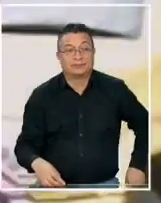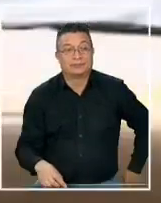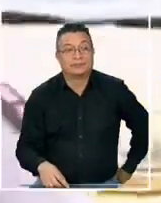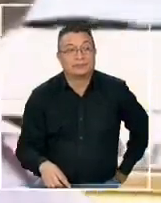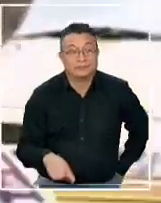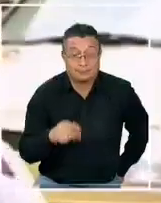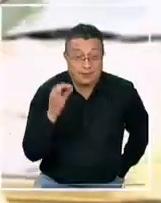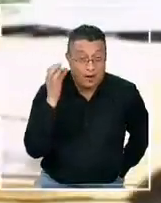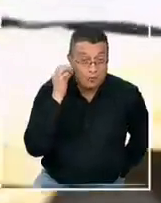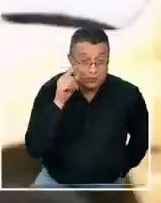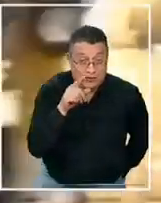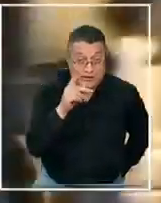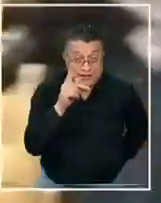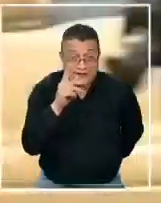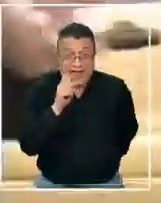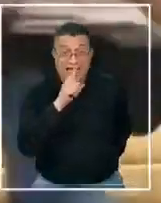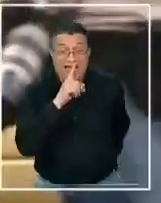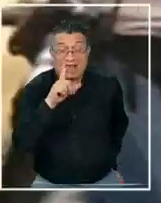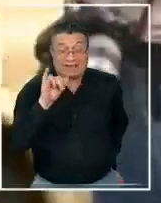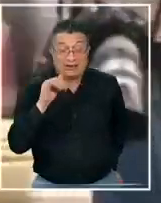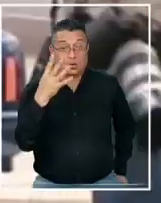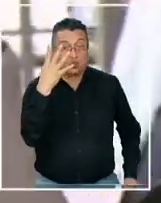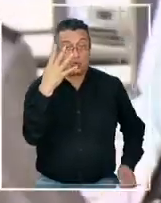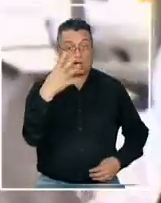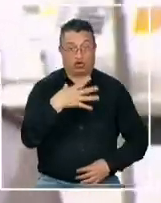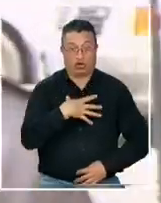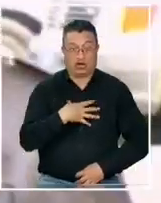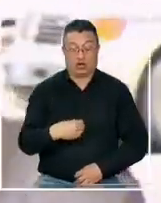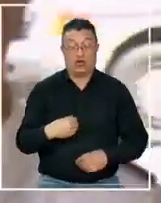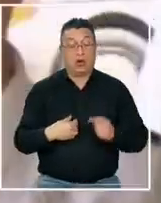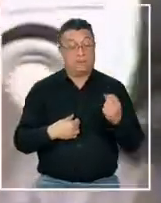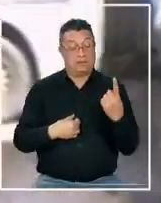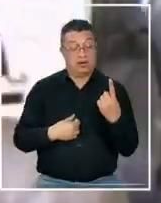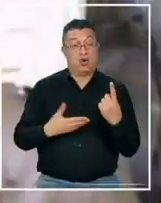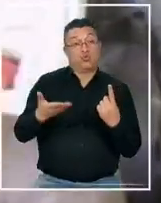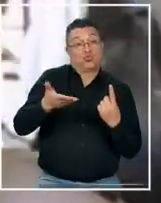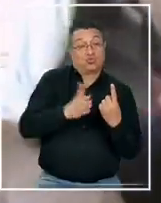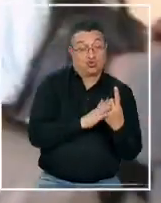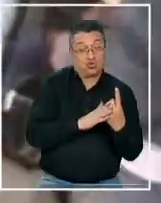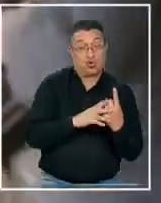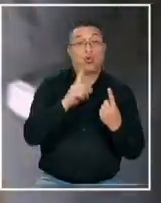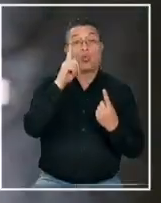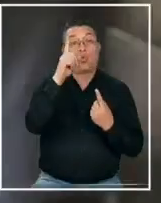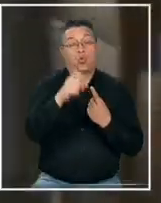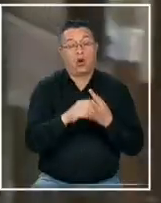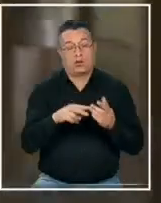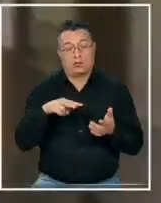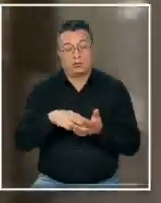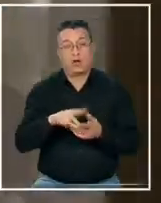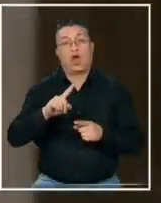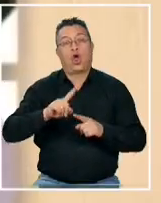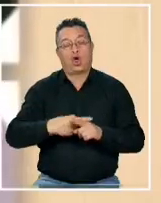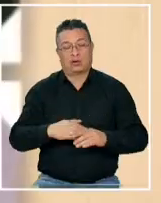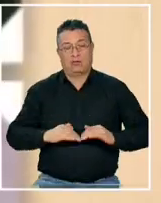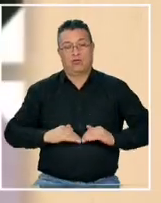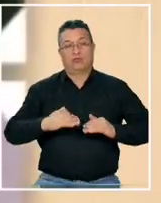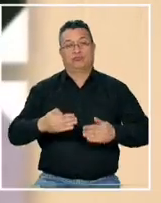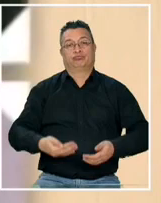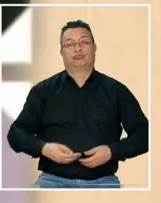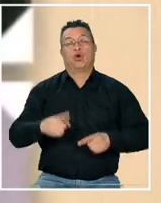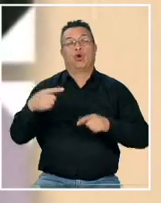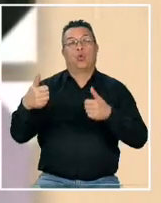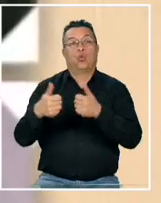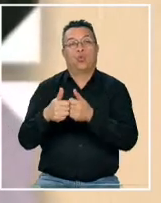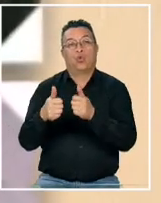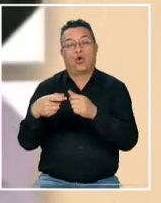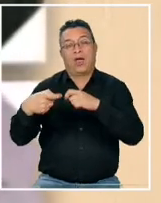Kathleen Fulvick tuvo cuatro hijos tras la muerte del primero esperó un año para tener otro bebé junto a su esposo